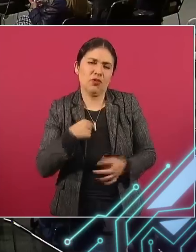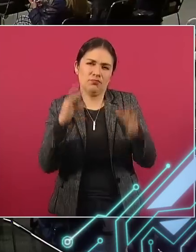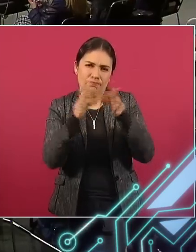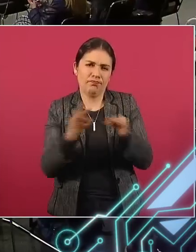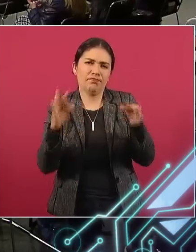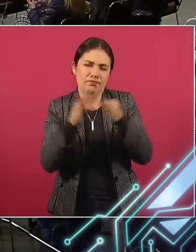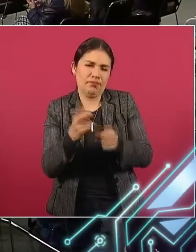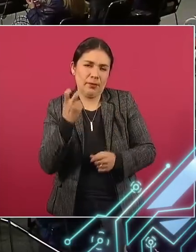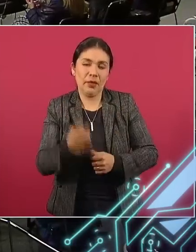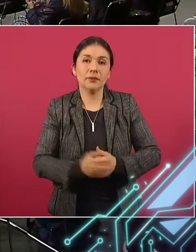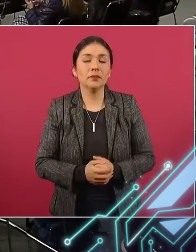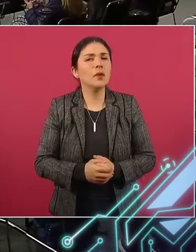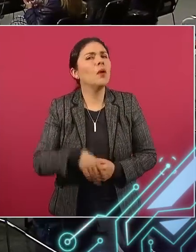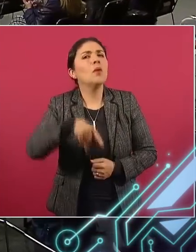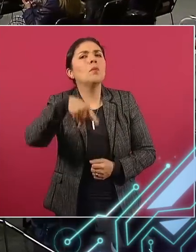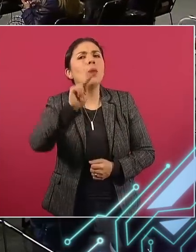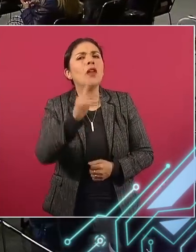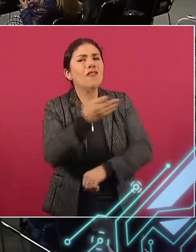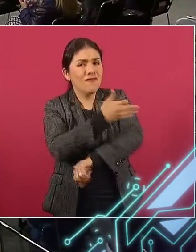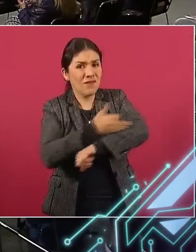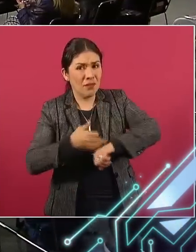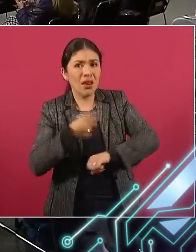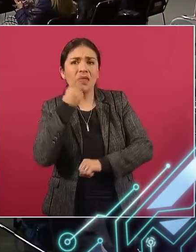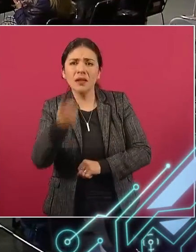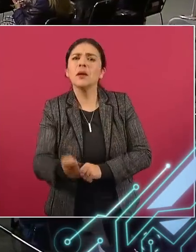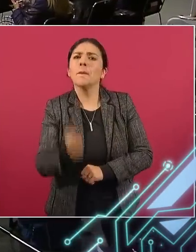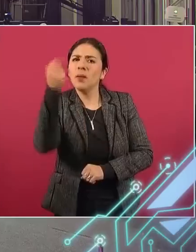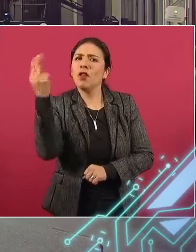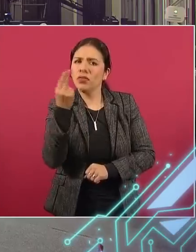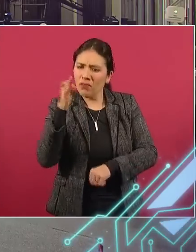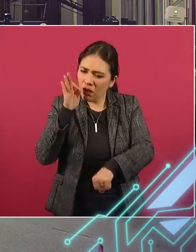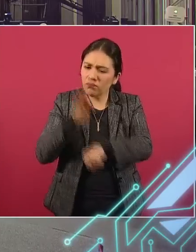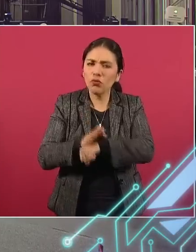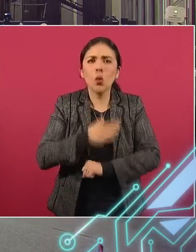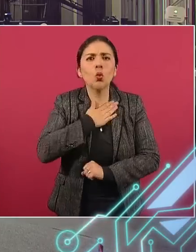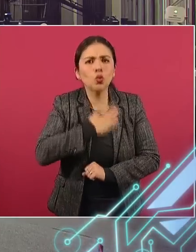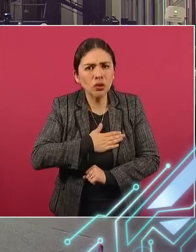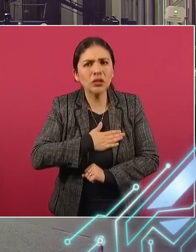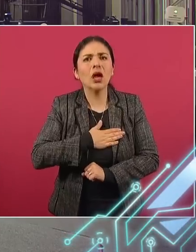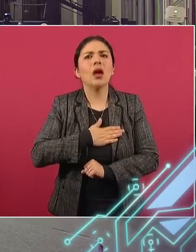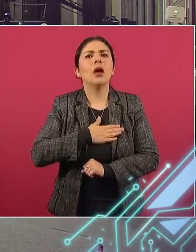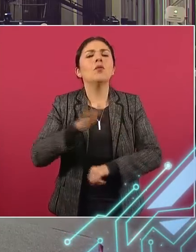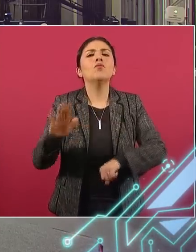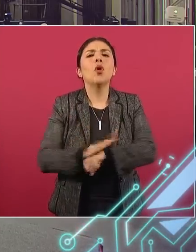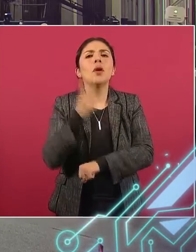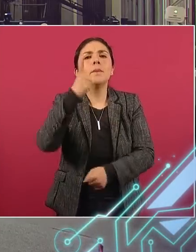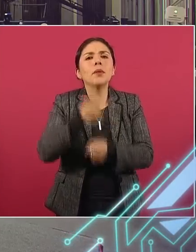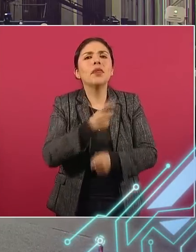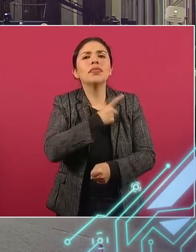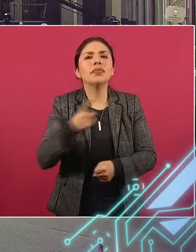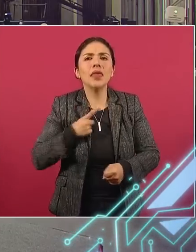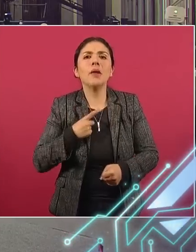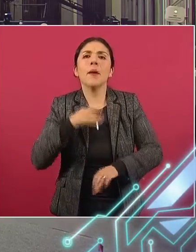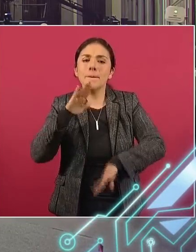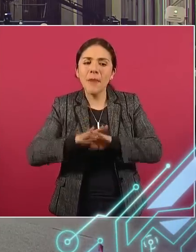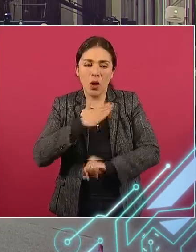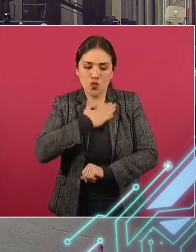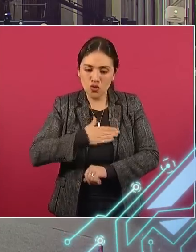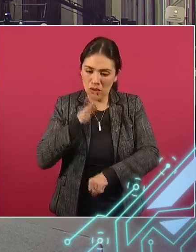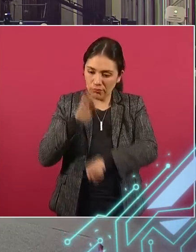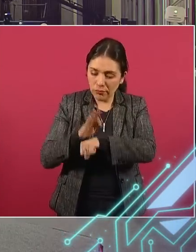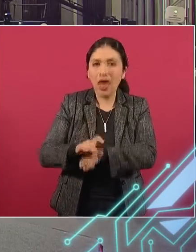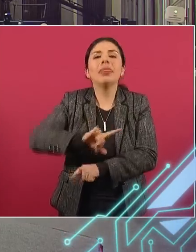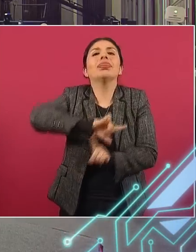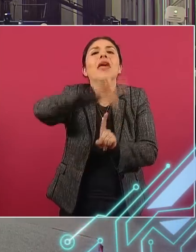básicamente. Pero las familias dicen que primero se garantiza justicia antes. Sí, sí. O sea, primero hay que avanzar en la justicia y después a los